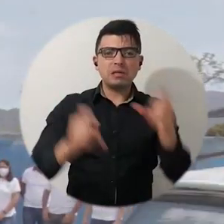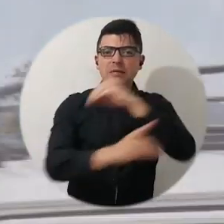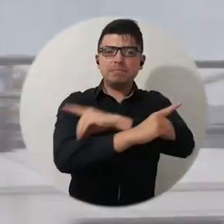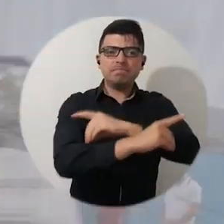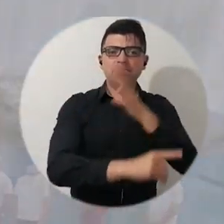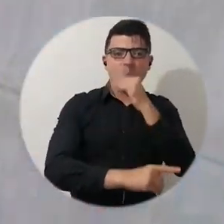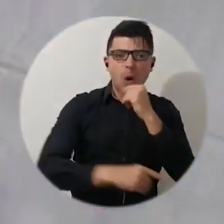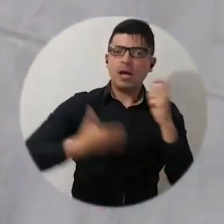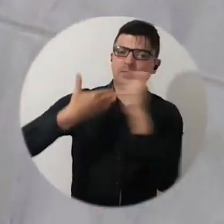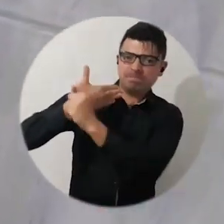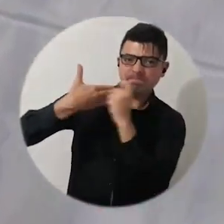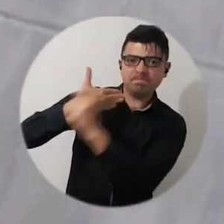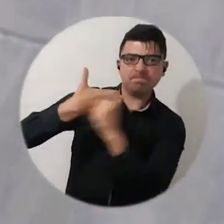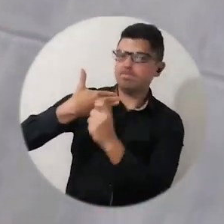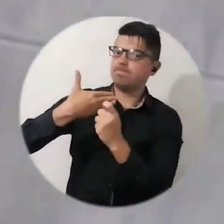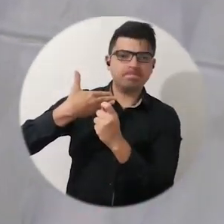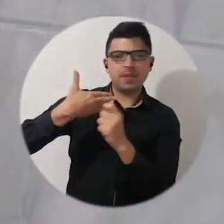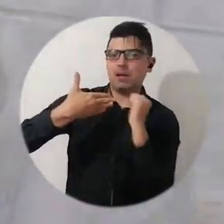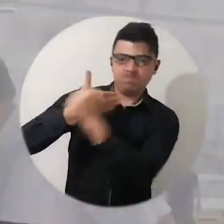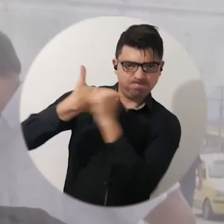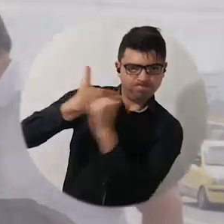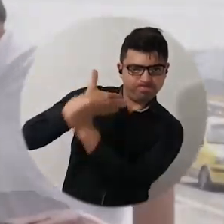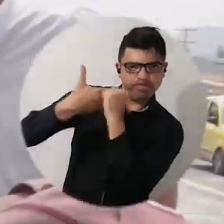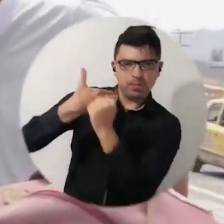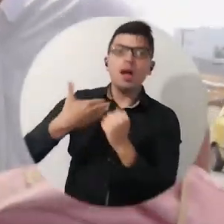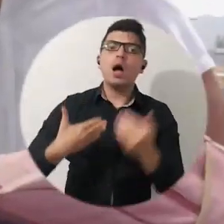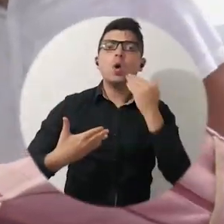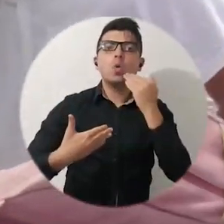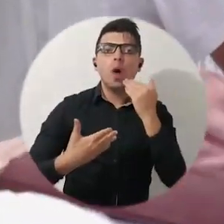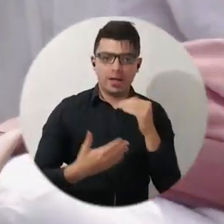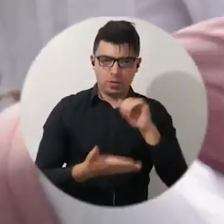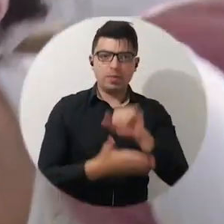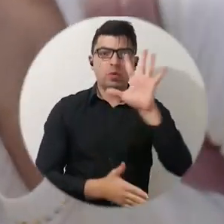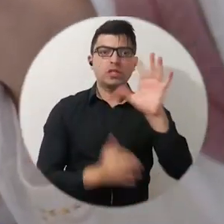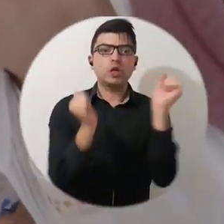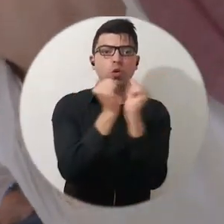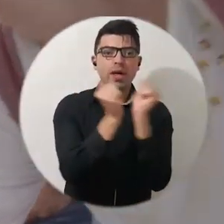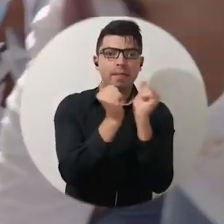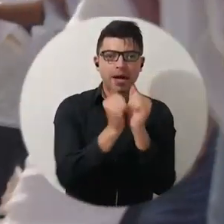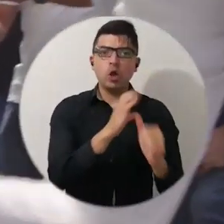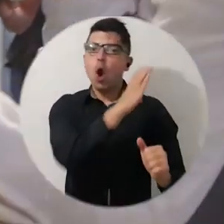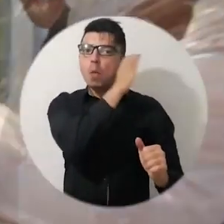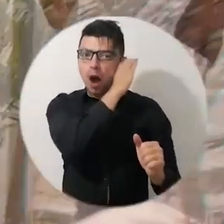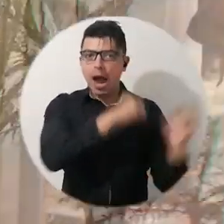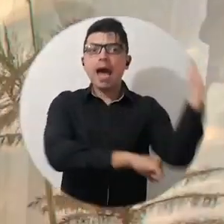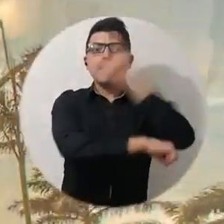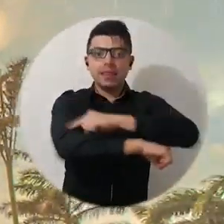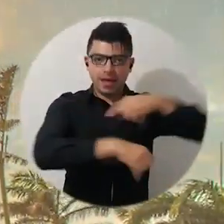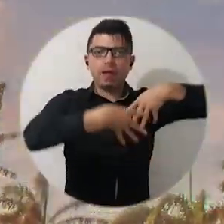paredes exteriores de la Universidad del Magdalena durante la movilización nacional del 5 de mayo.